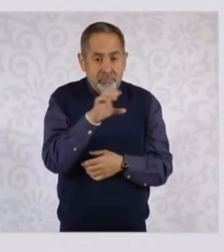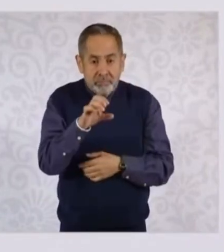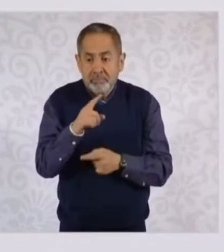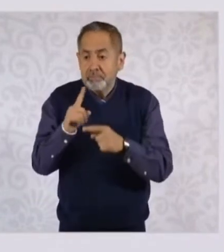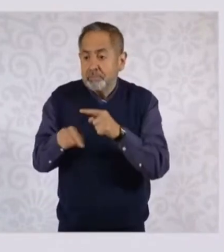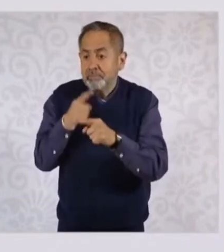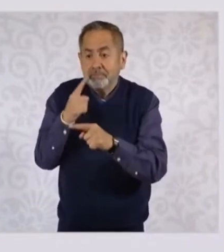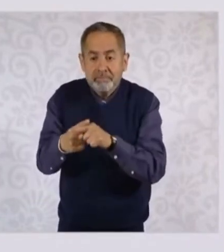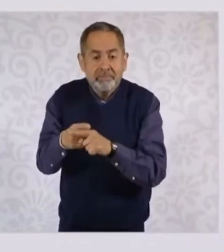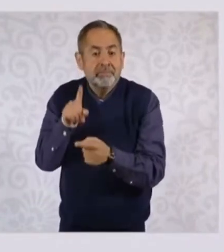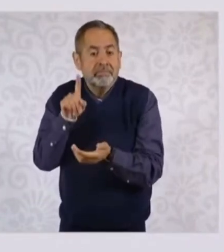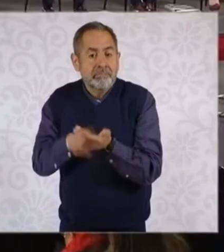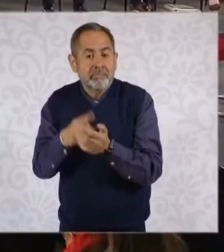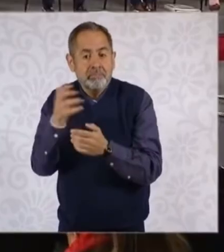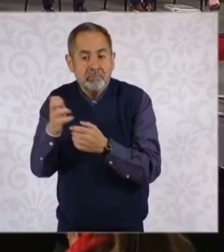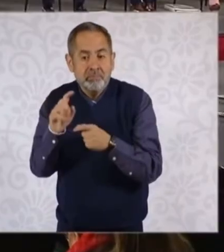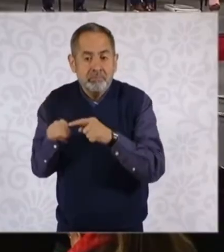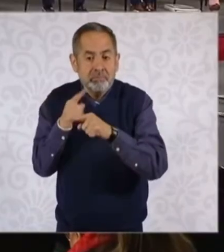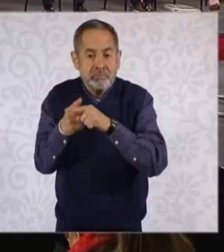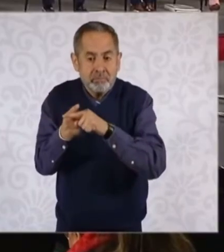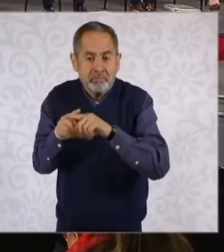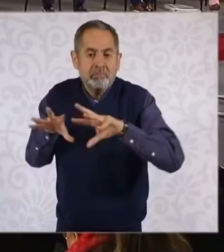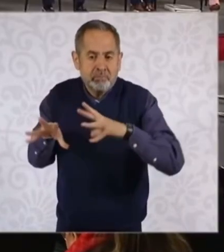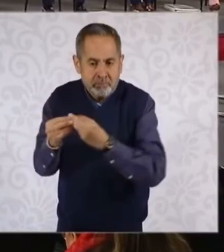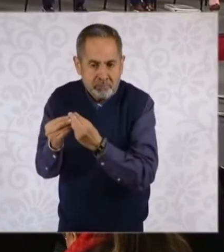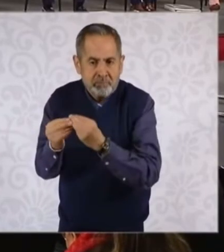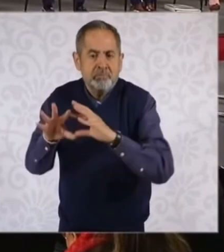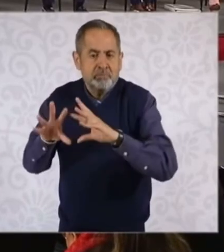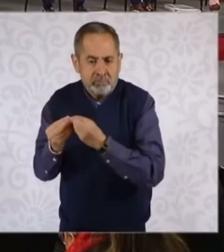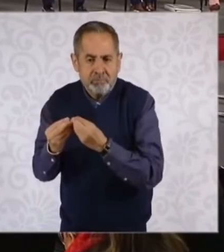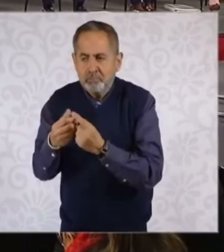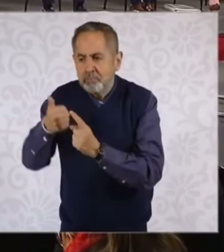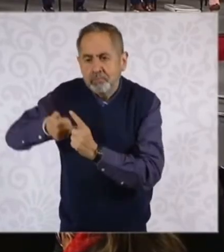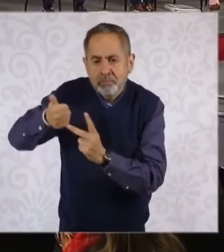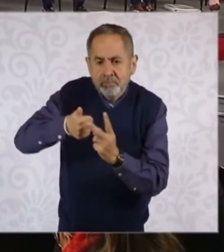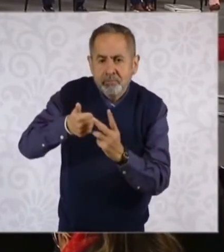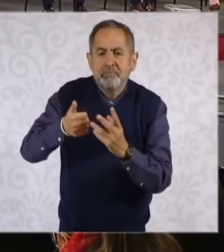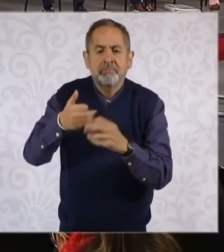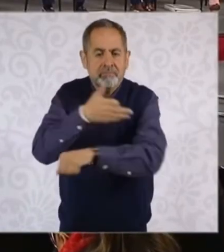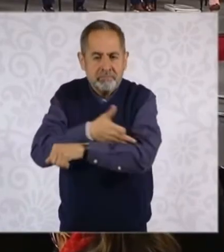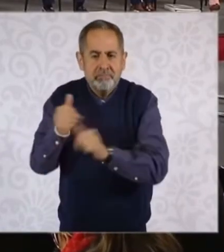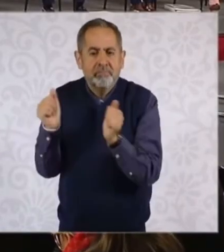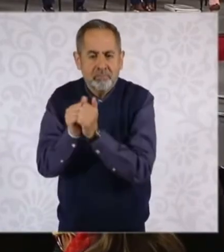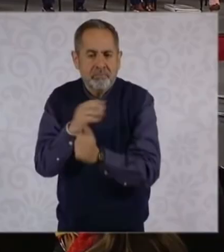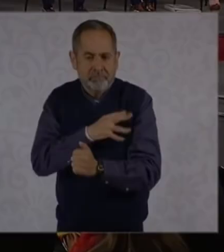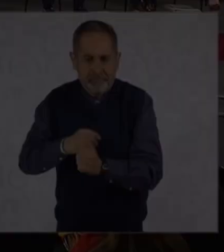mil cuatrocientos. Ese es el esquema de la beca Rita Cetina.